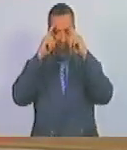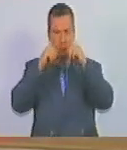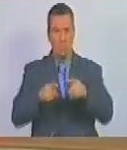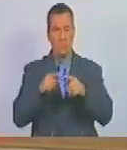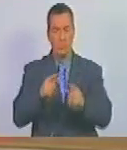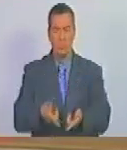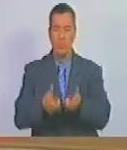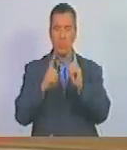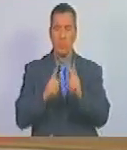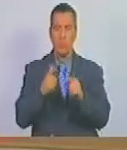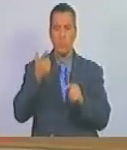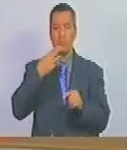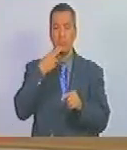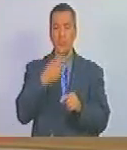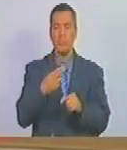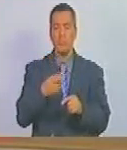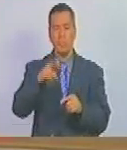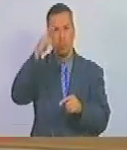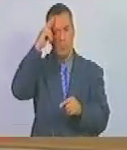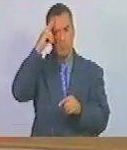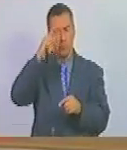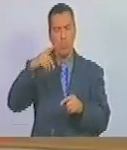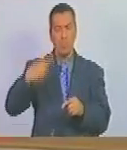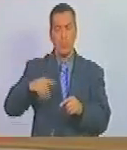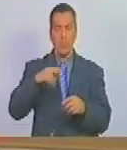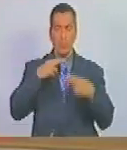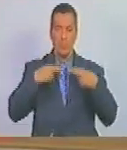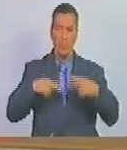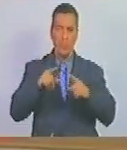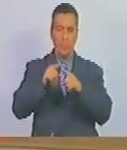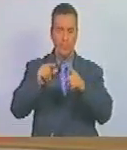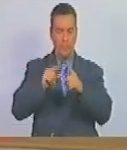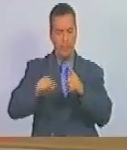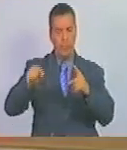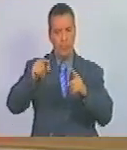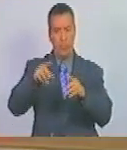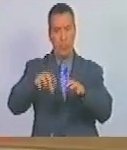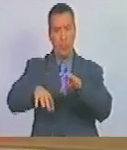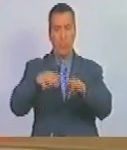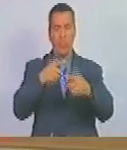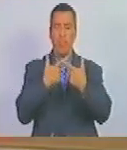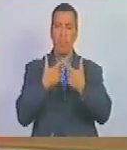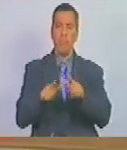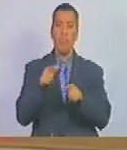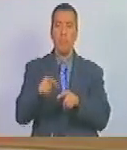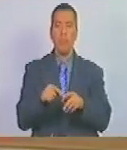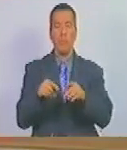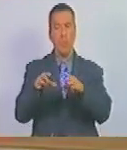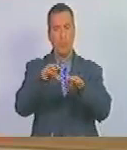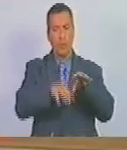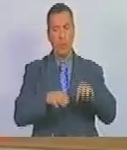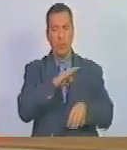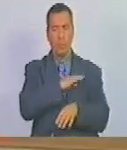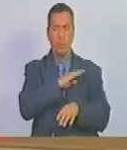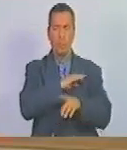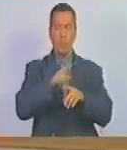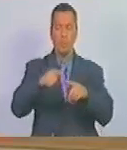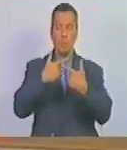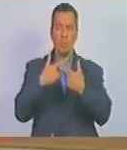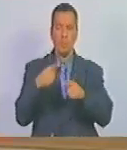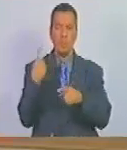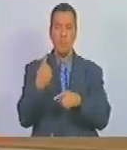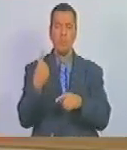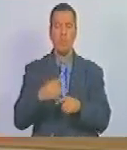permitan exigir el respeto y derecho de los palestinos a un estado libre soberano e independiente